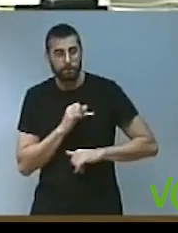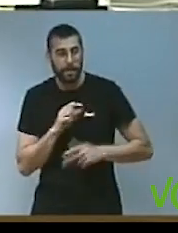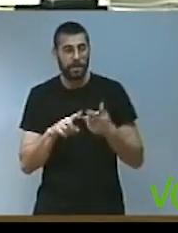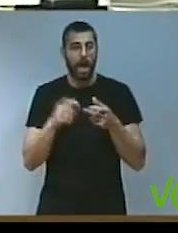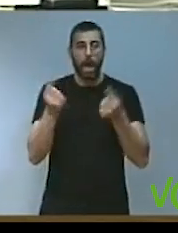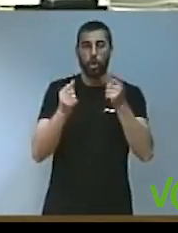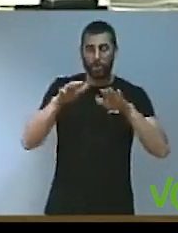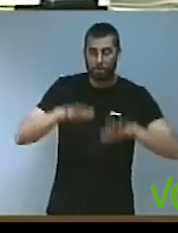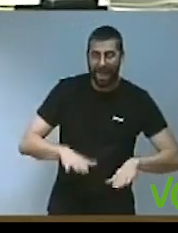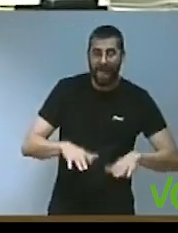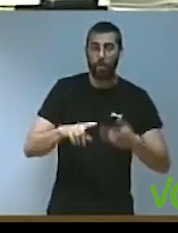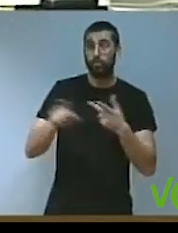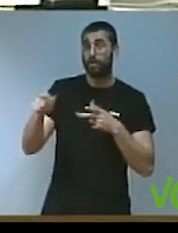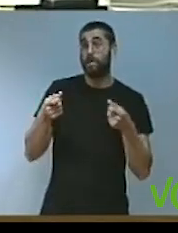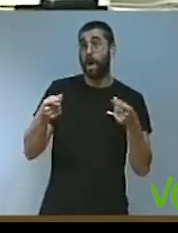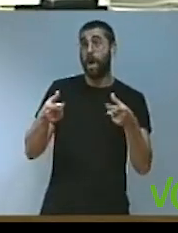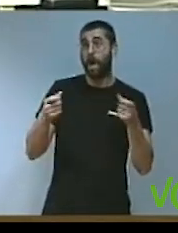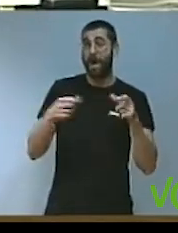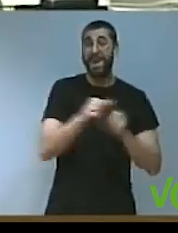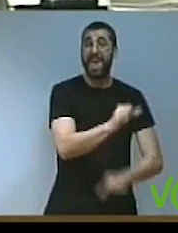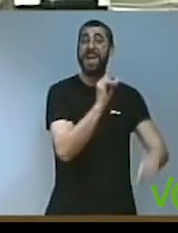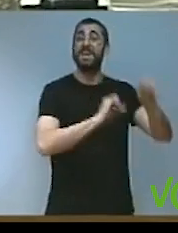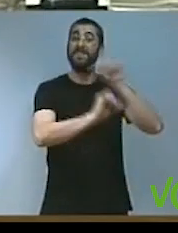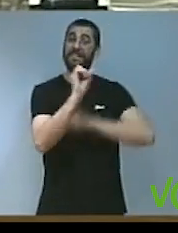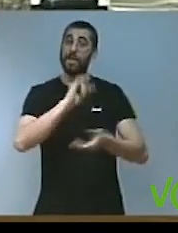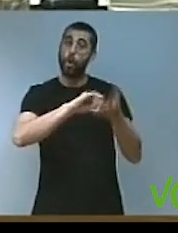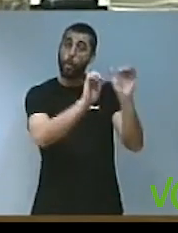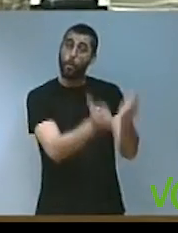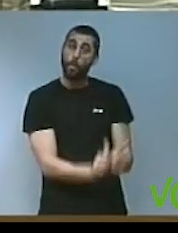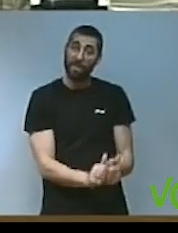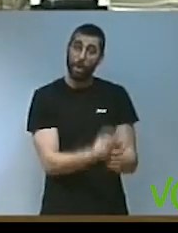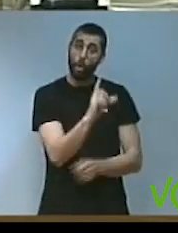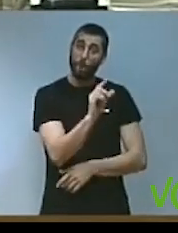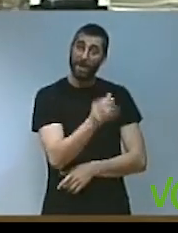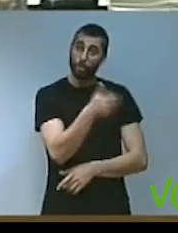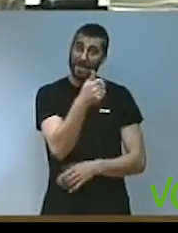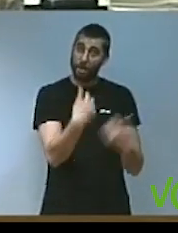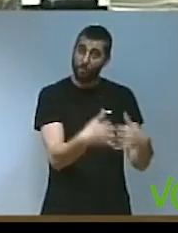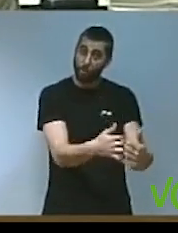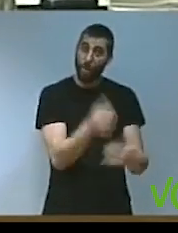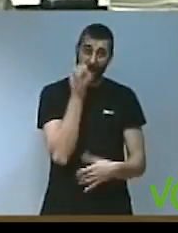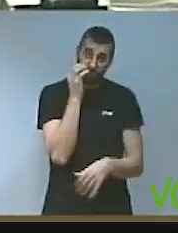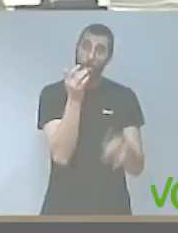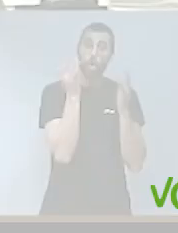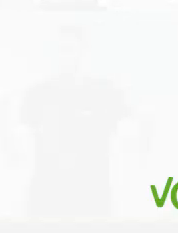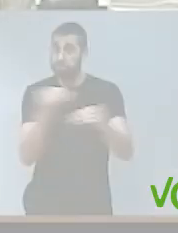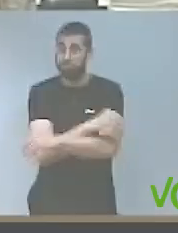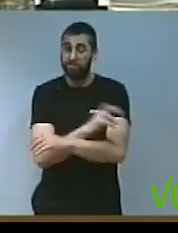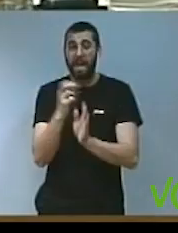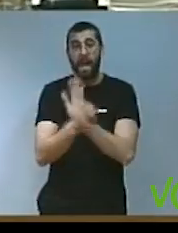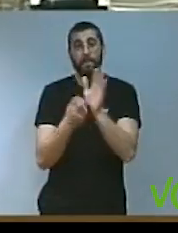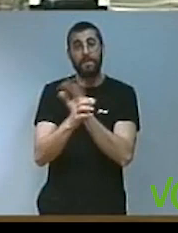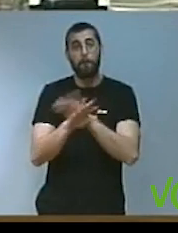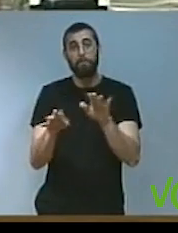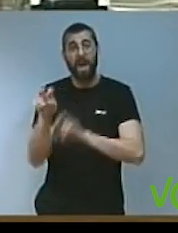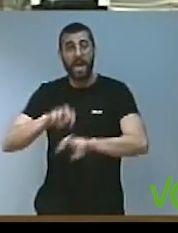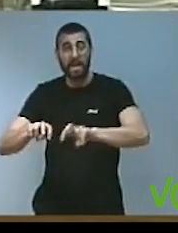gastándose el dinero en revertir un modelo que funciona, que era más barato y que tenía contentos a trabajadores y usuarios. El